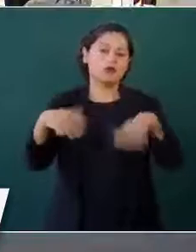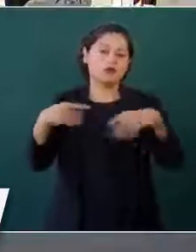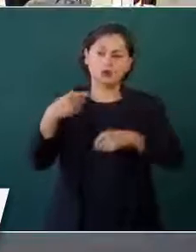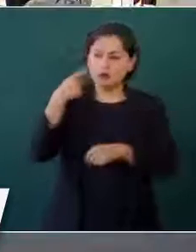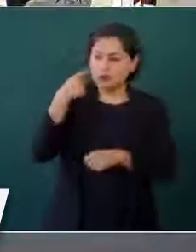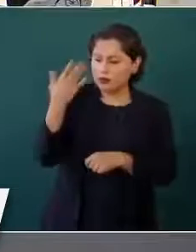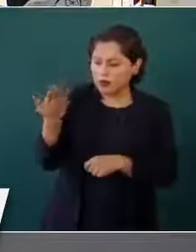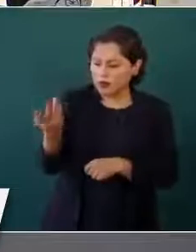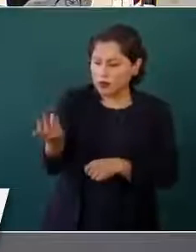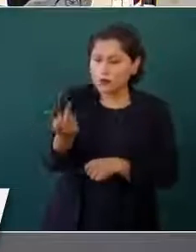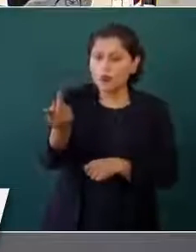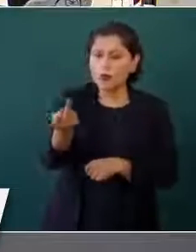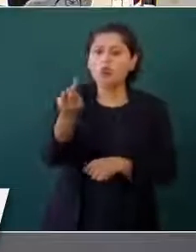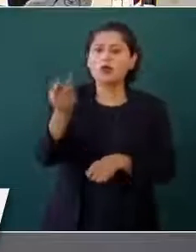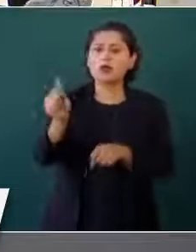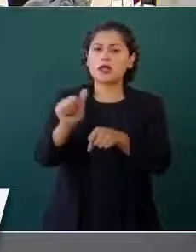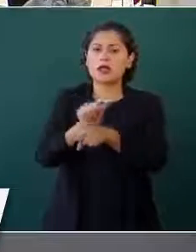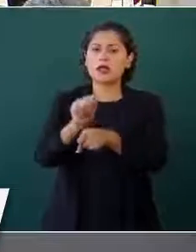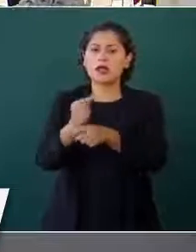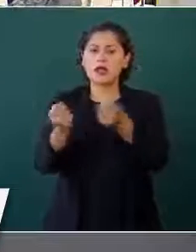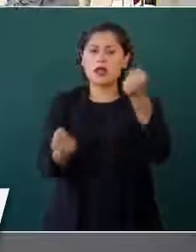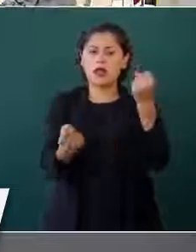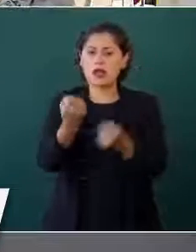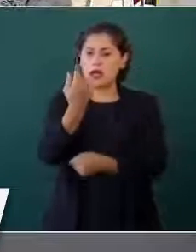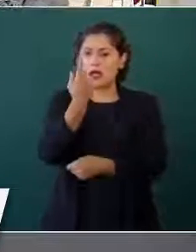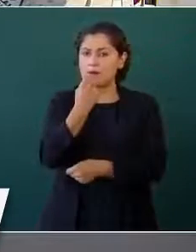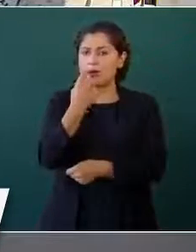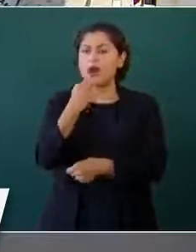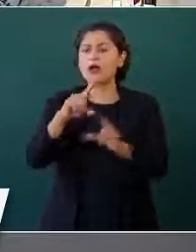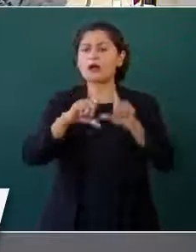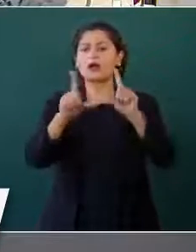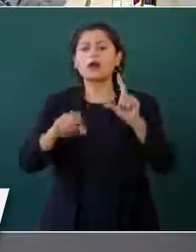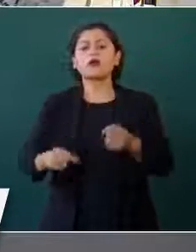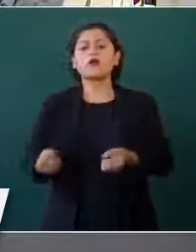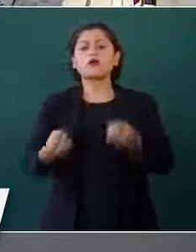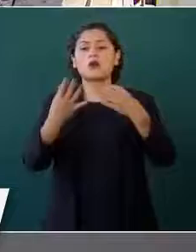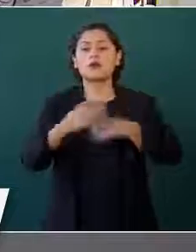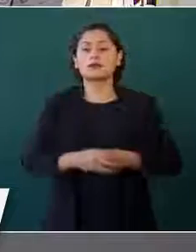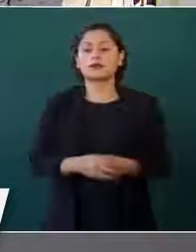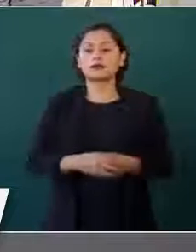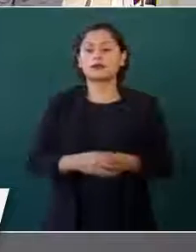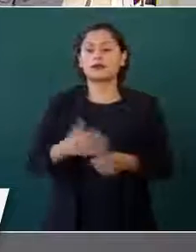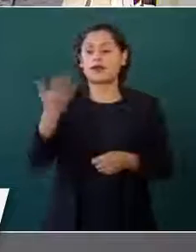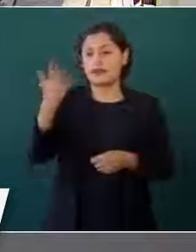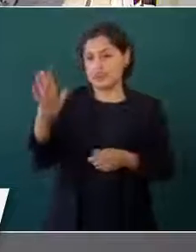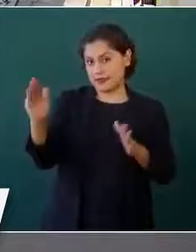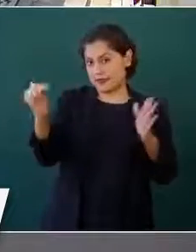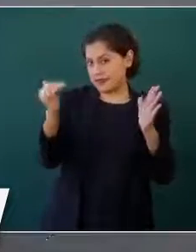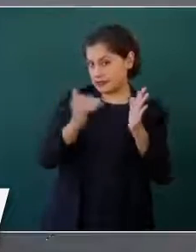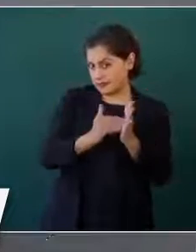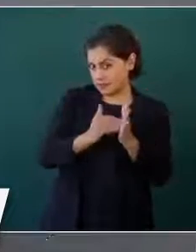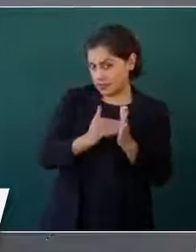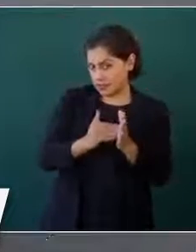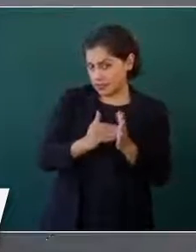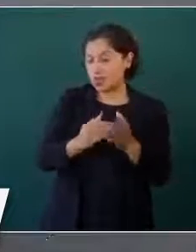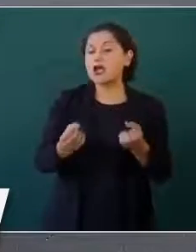patrullas tenemos a nivel nacional?, 10 mil, ¿con cuántas